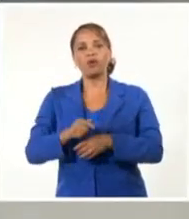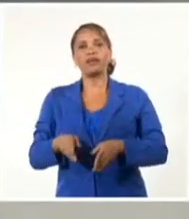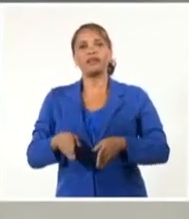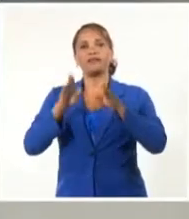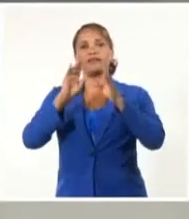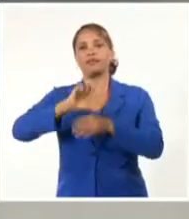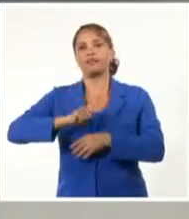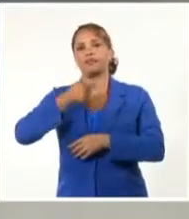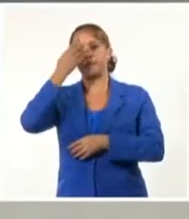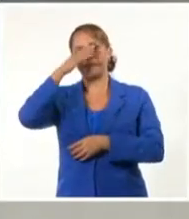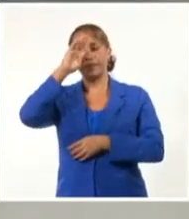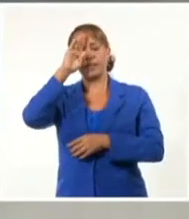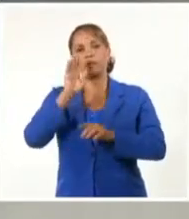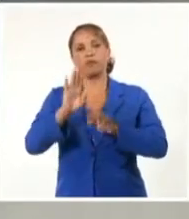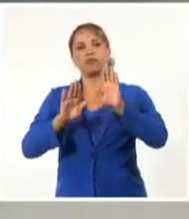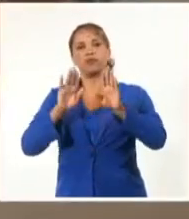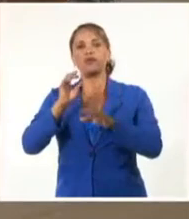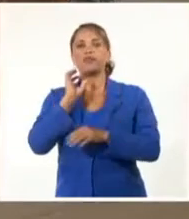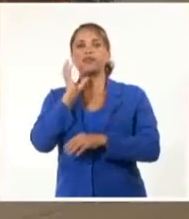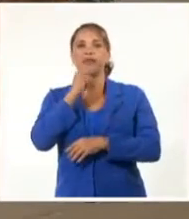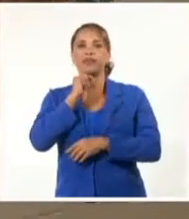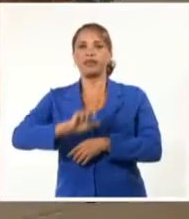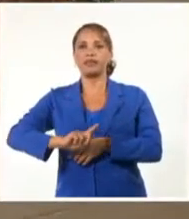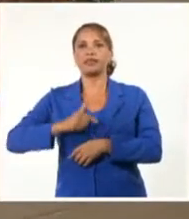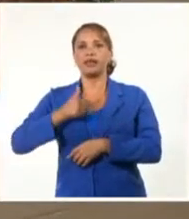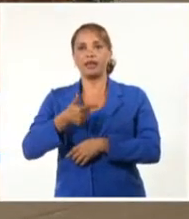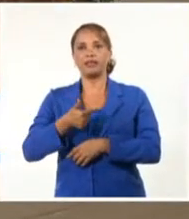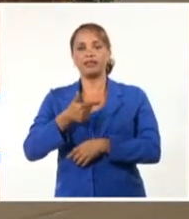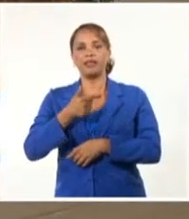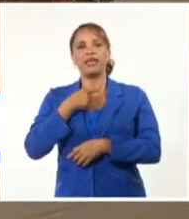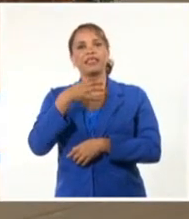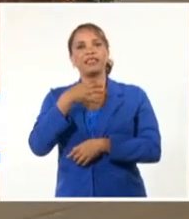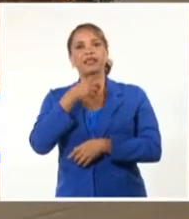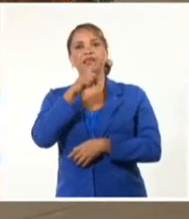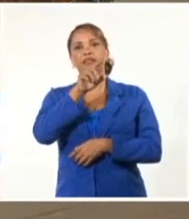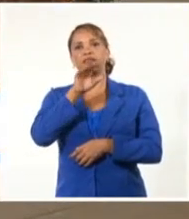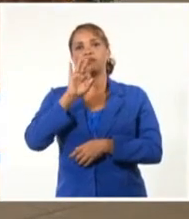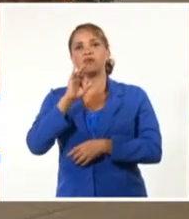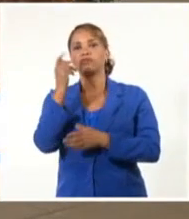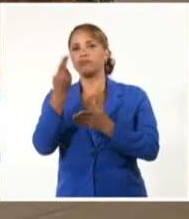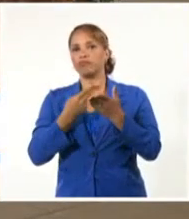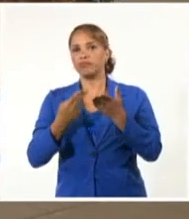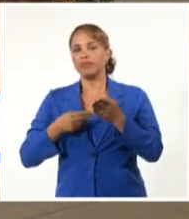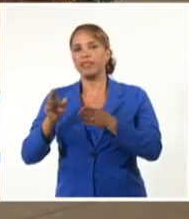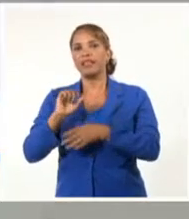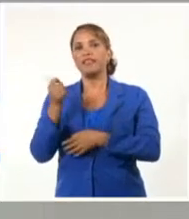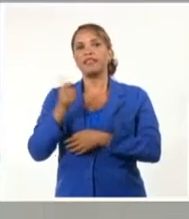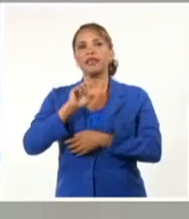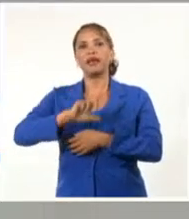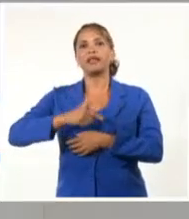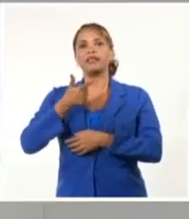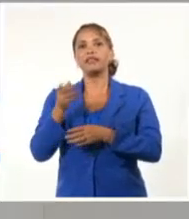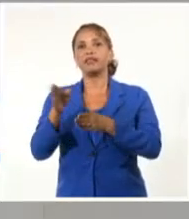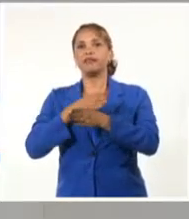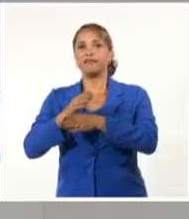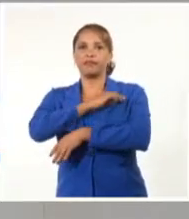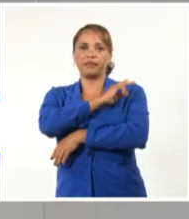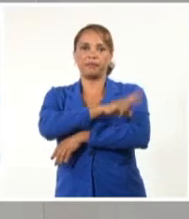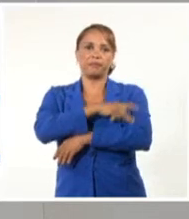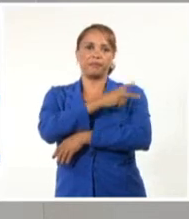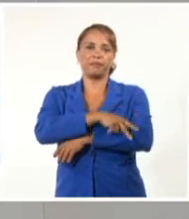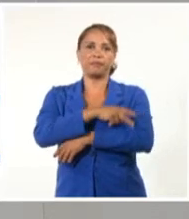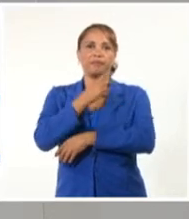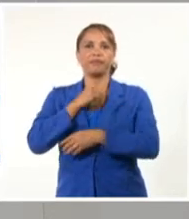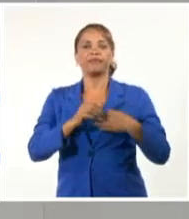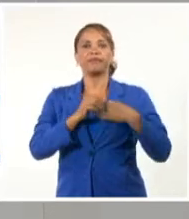Cubano del Museo Nacional de Bellas Artes. La muestra abarca 18 obras de 10 artistas de diferentes generaciones, bajo la curaduría de